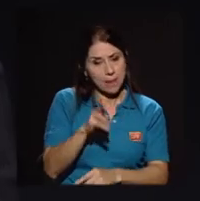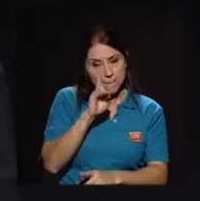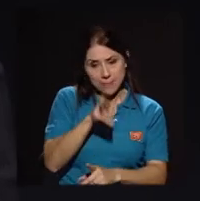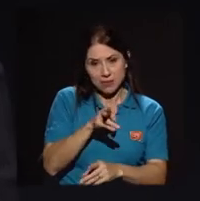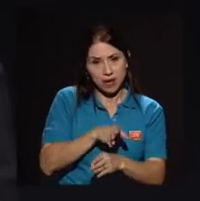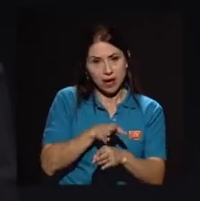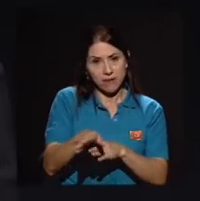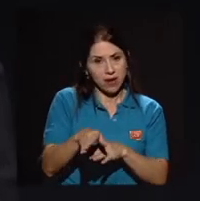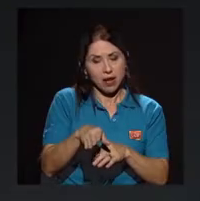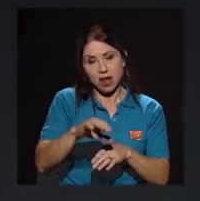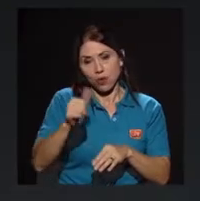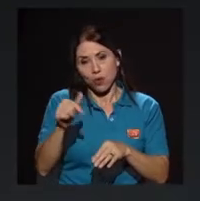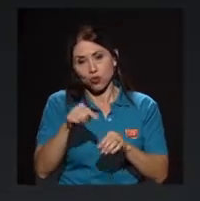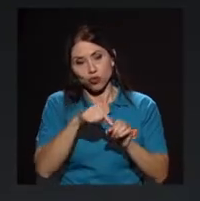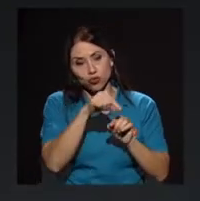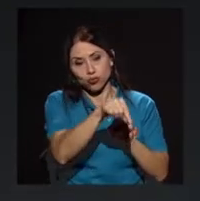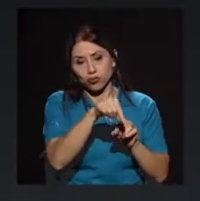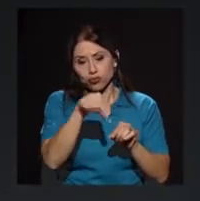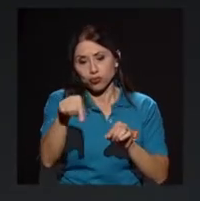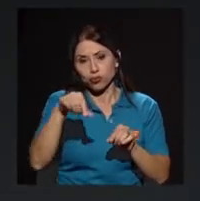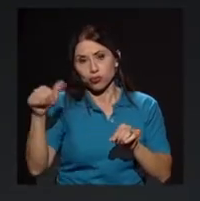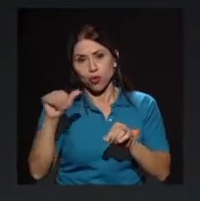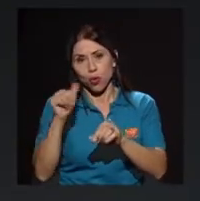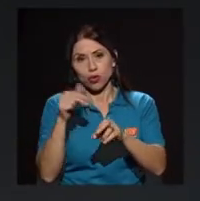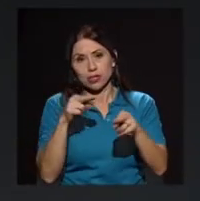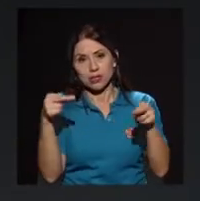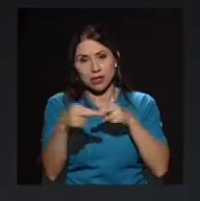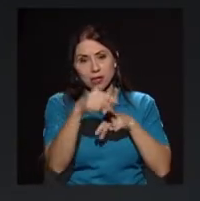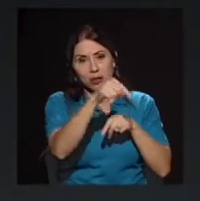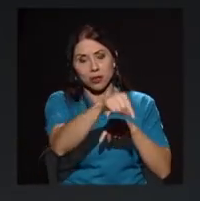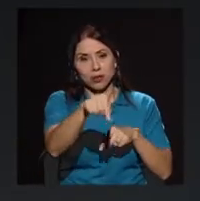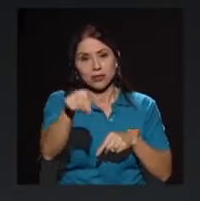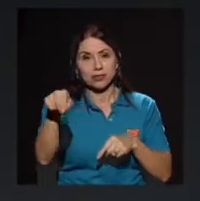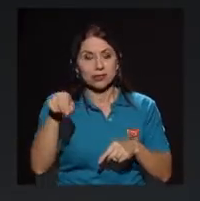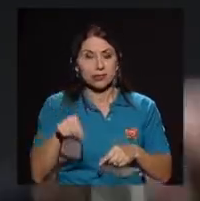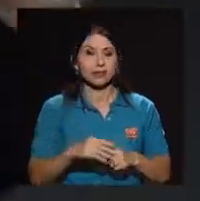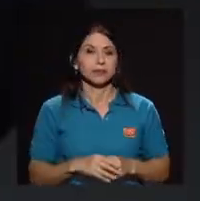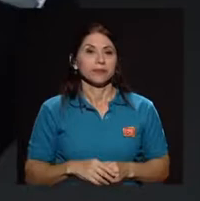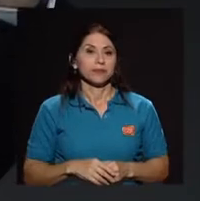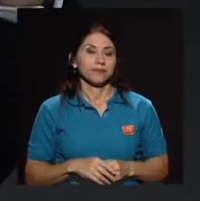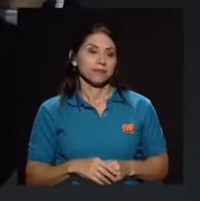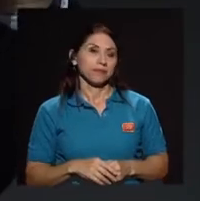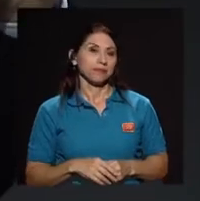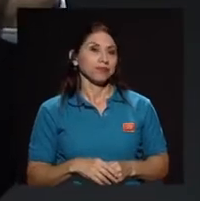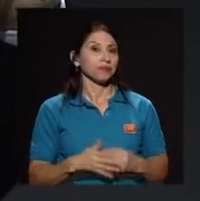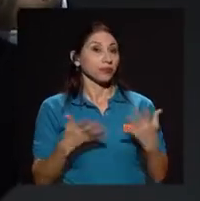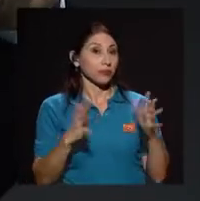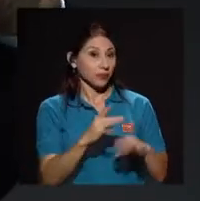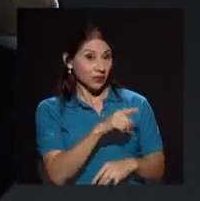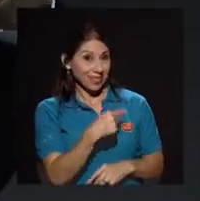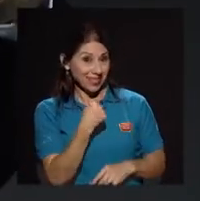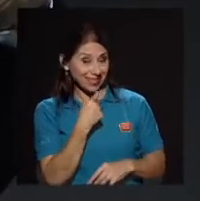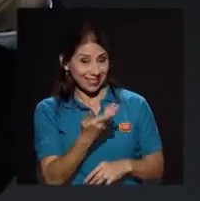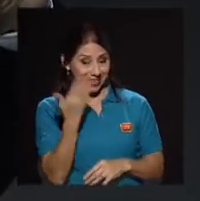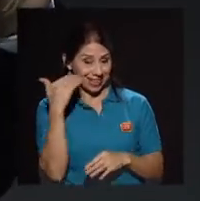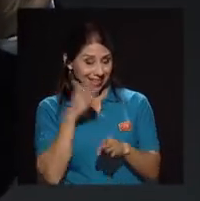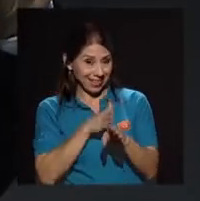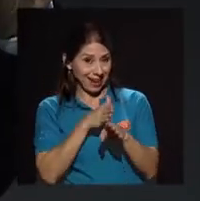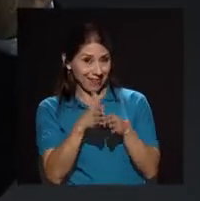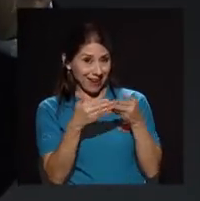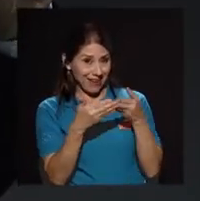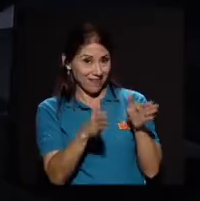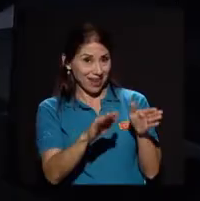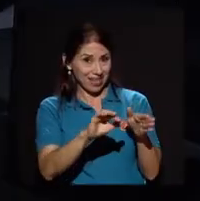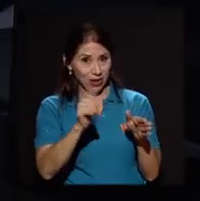cualquiera de las sedes. Ya, y un poco, ya que menciona estas dos, que existieron y que ahora no